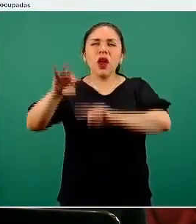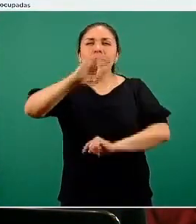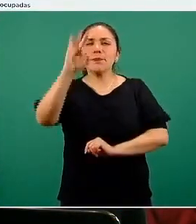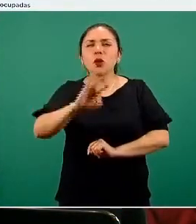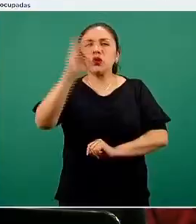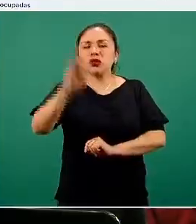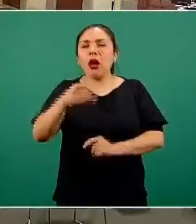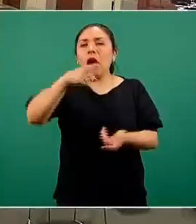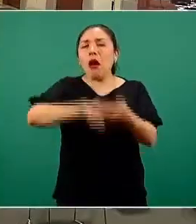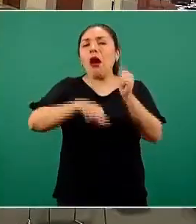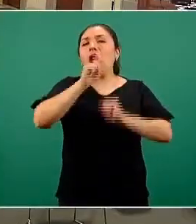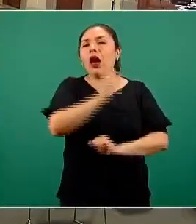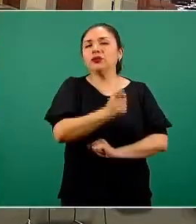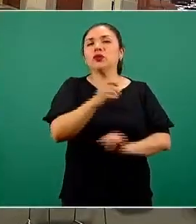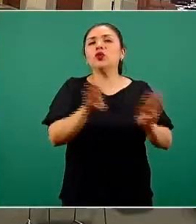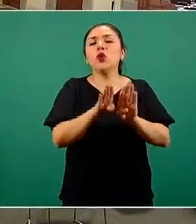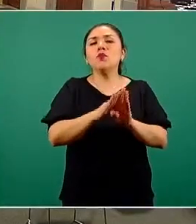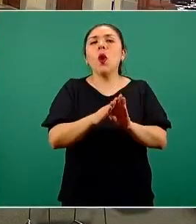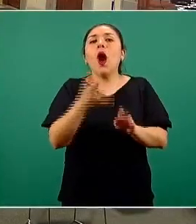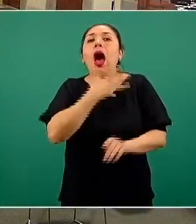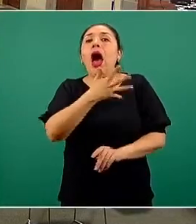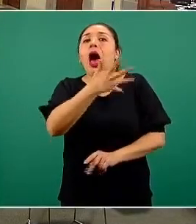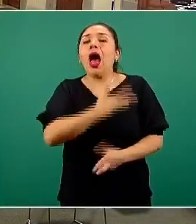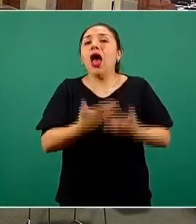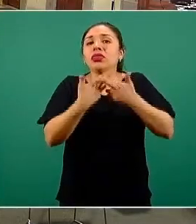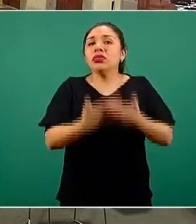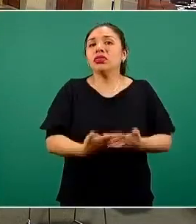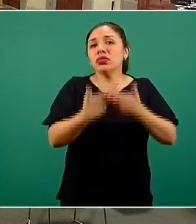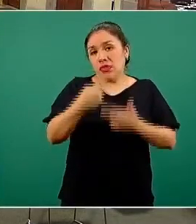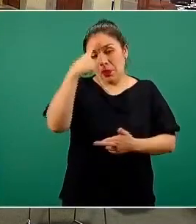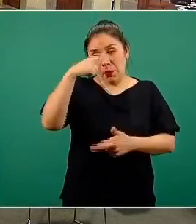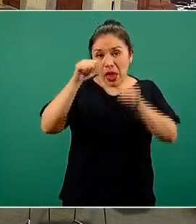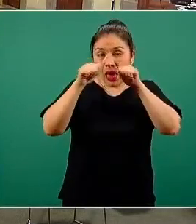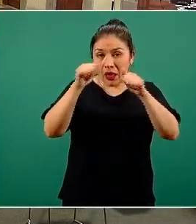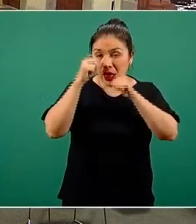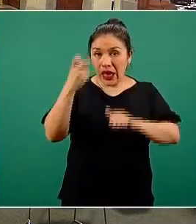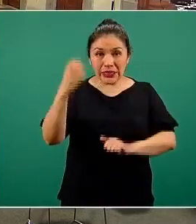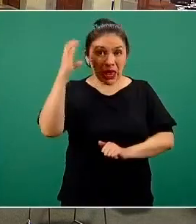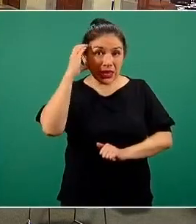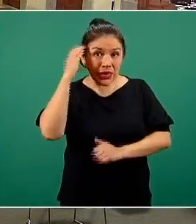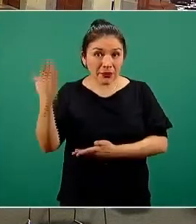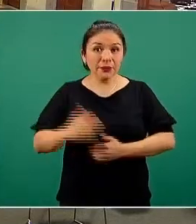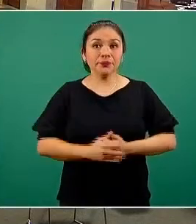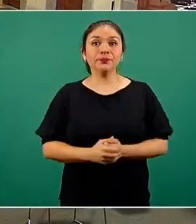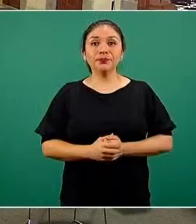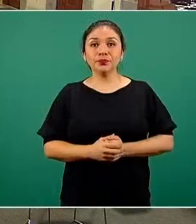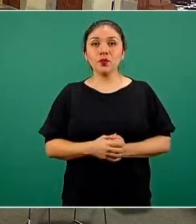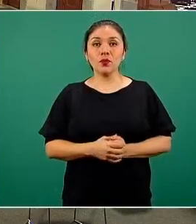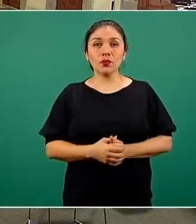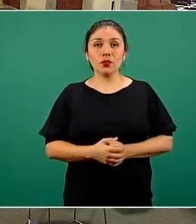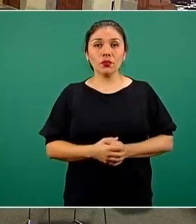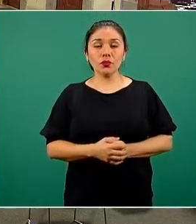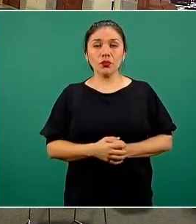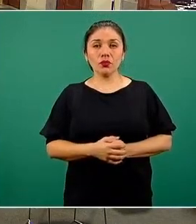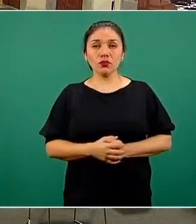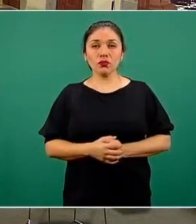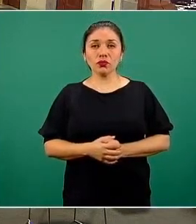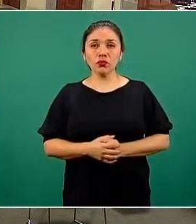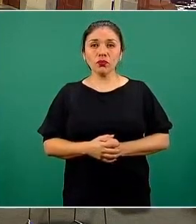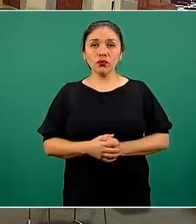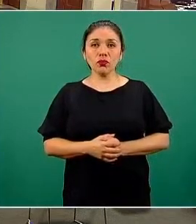que representan precisamente la disponibilidad de este tipo de camas. Si vemos en la siguiente diapositiva,